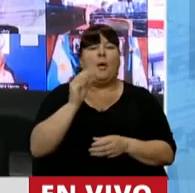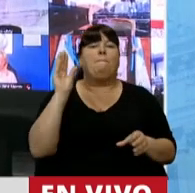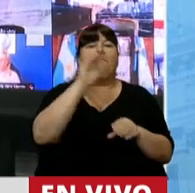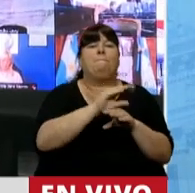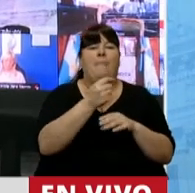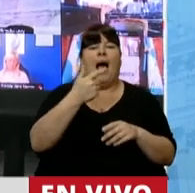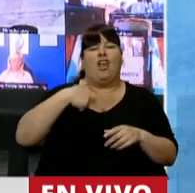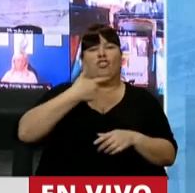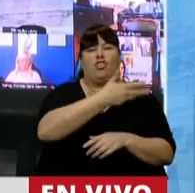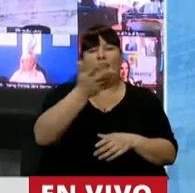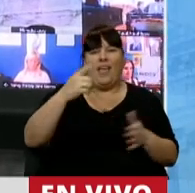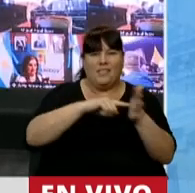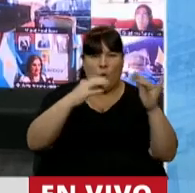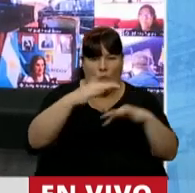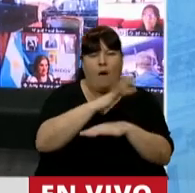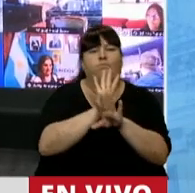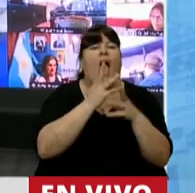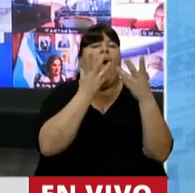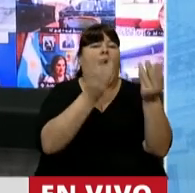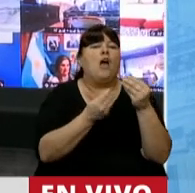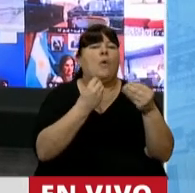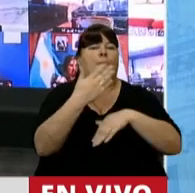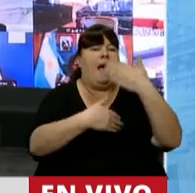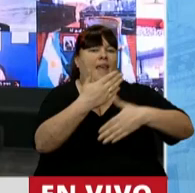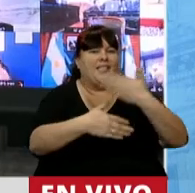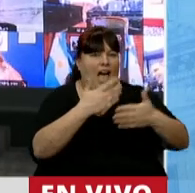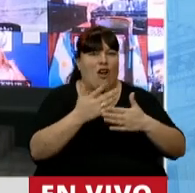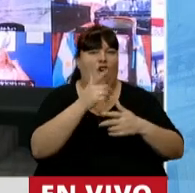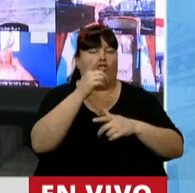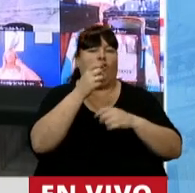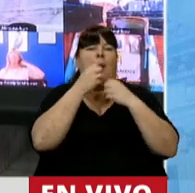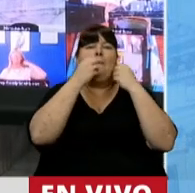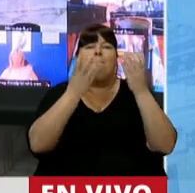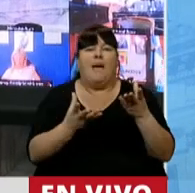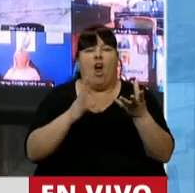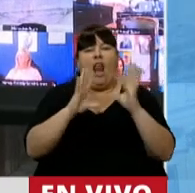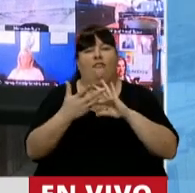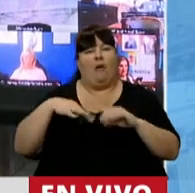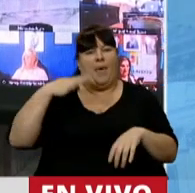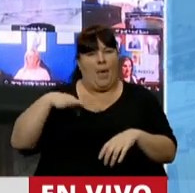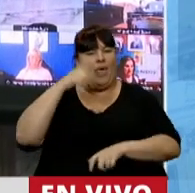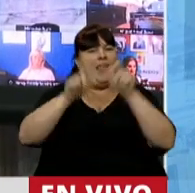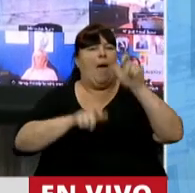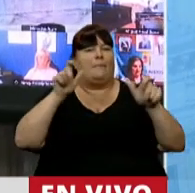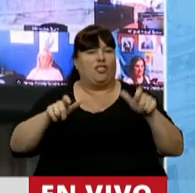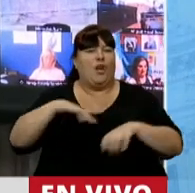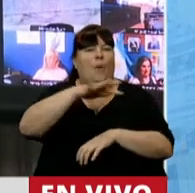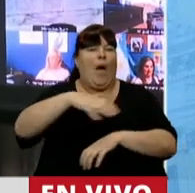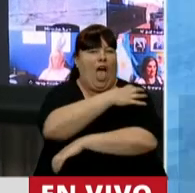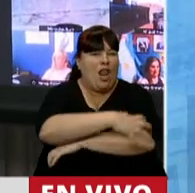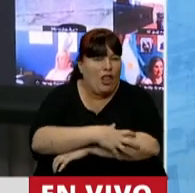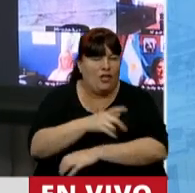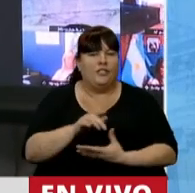Integración Sociourbana, es decir, para ayudar al desarrollo y la mejora de las condiciones de vida de los habitantes de los barrios